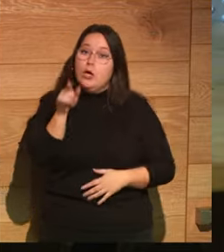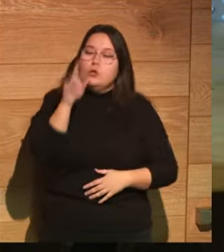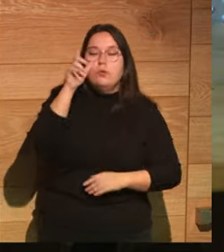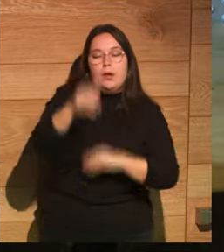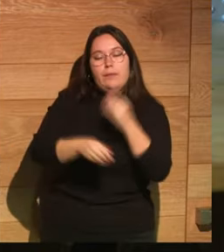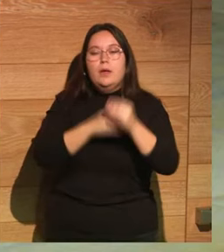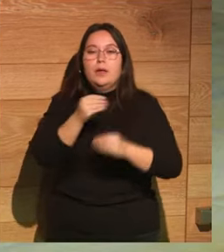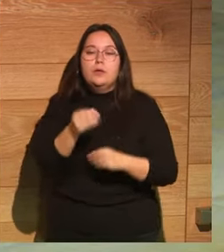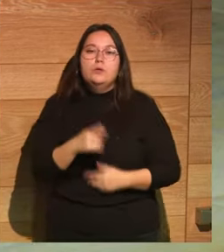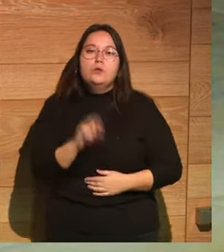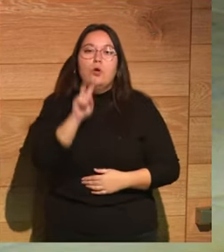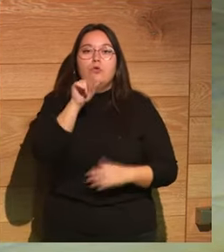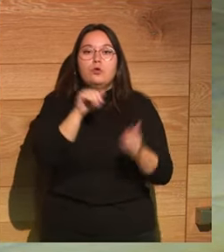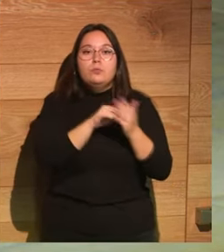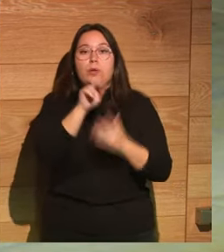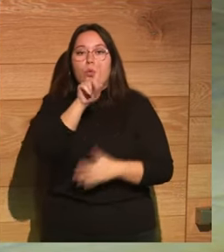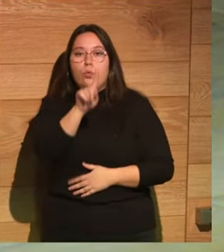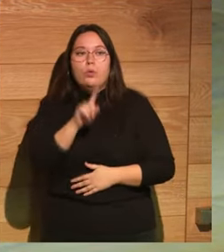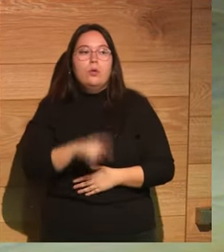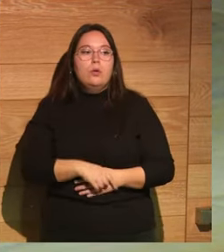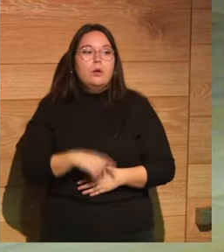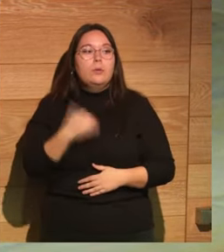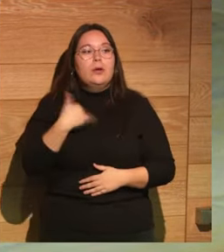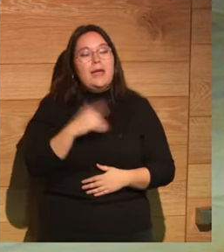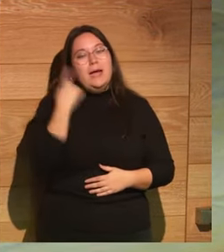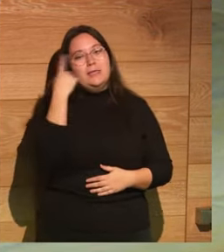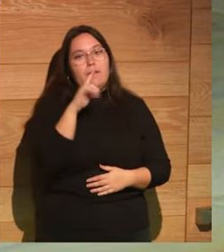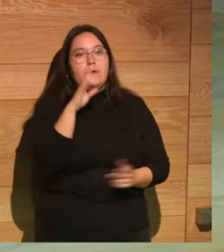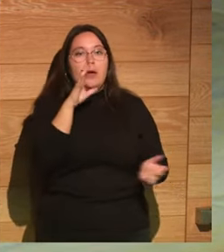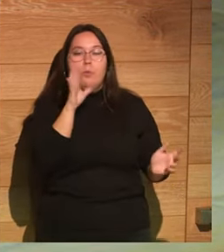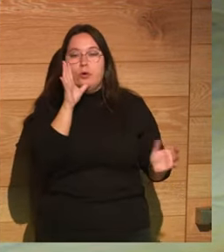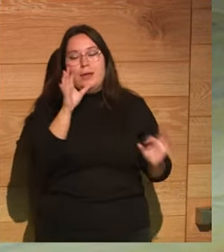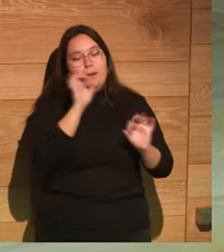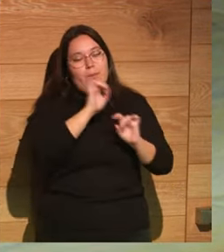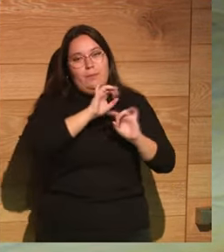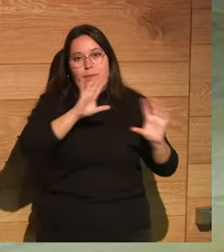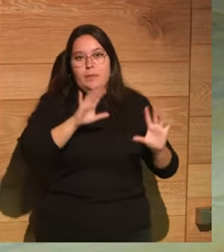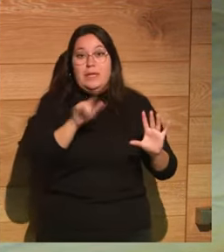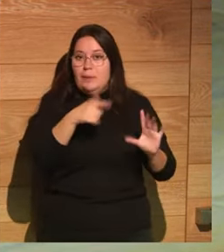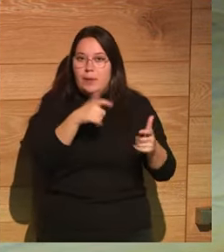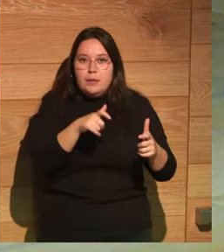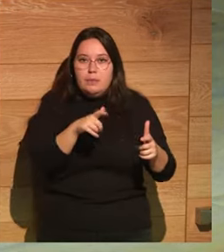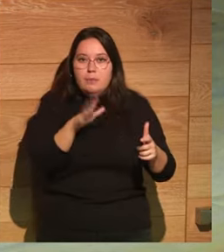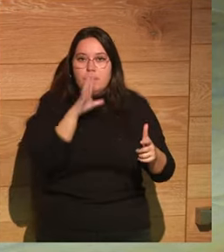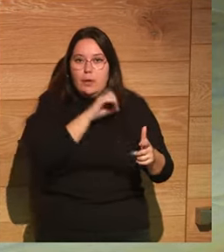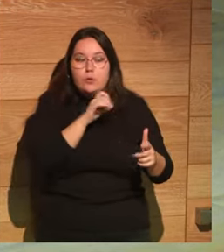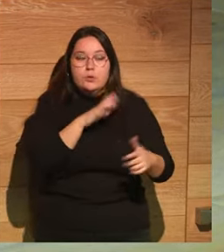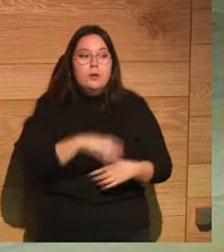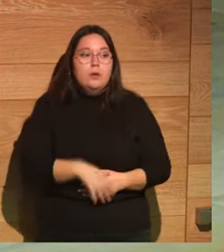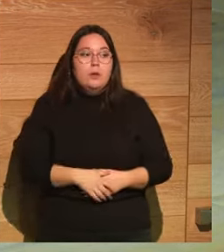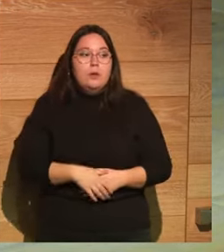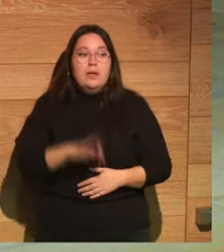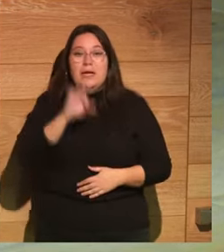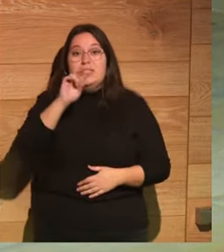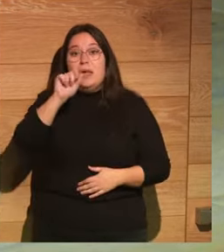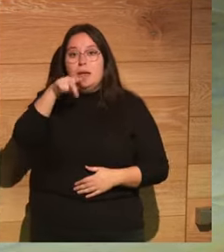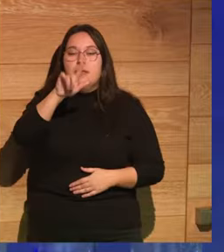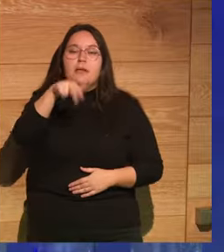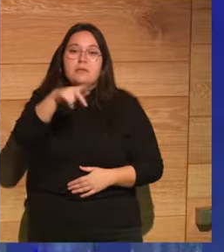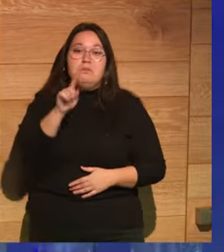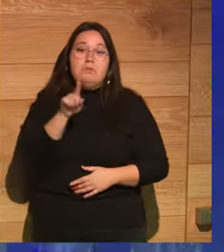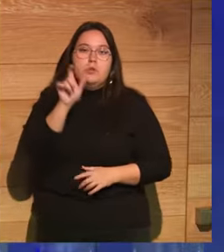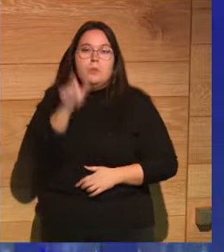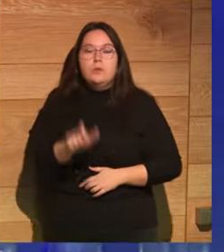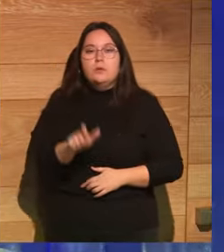él había hecho 2001 porque claro ya sabía cómo perfectamente esta parte me parece fascinante Stanley Kubrick es una de las personas